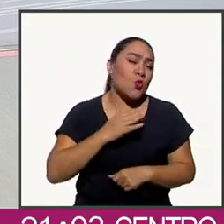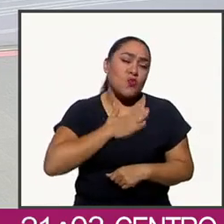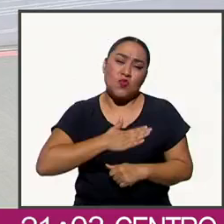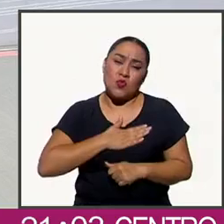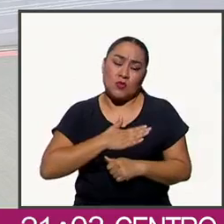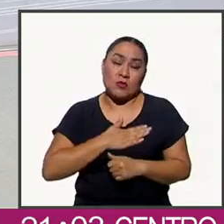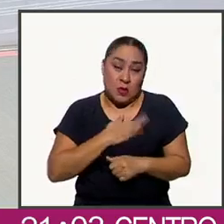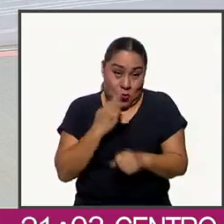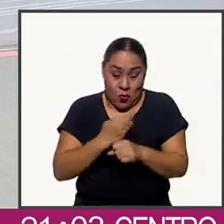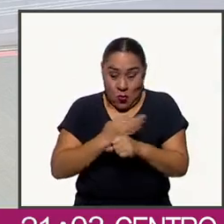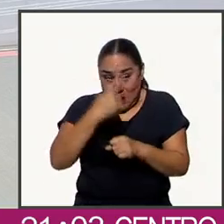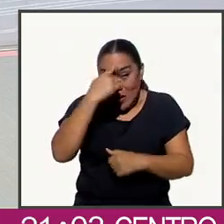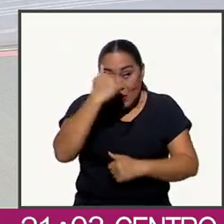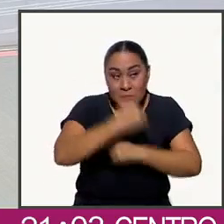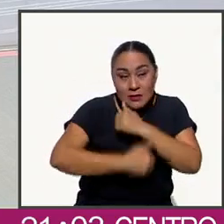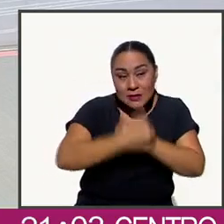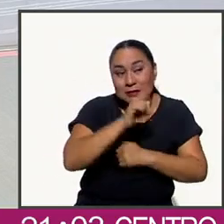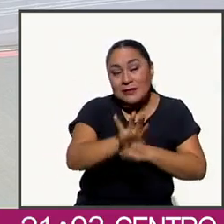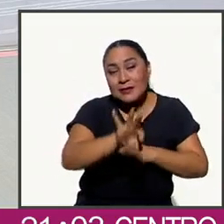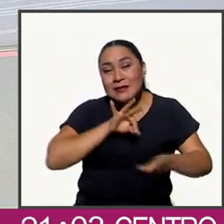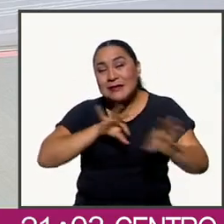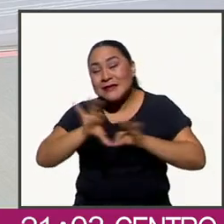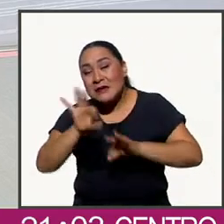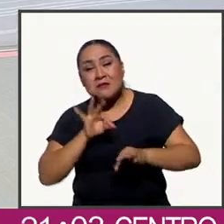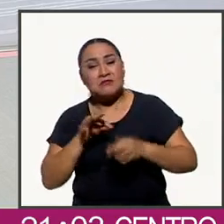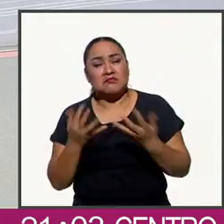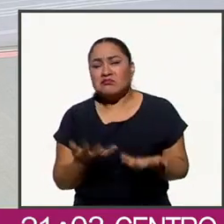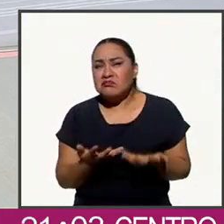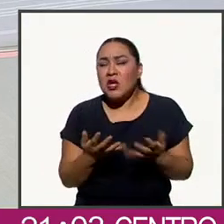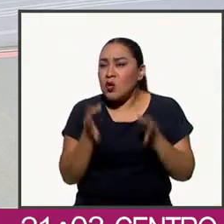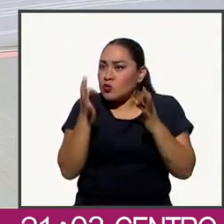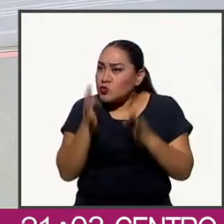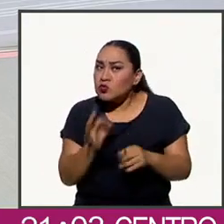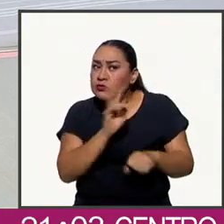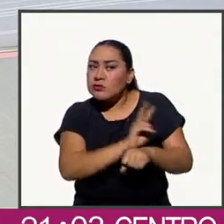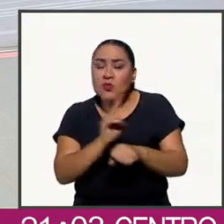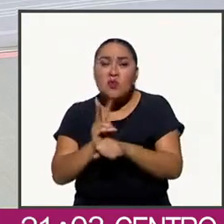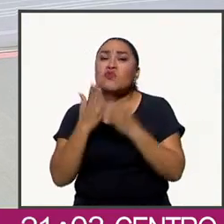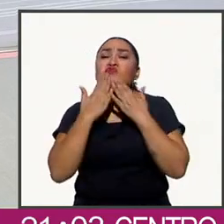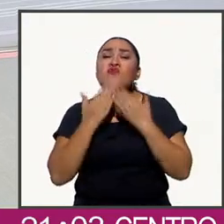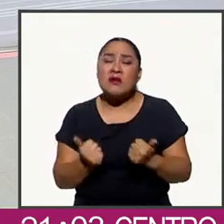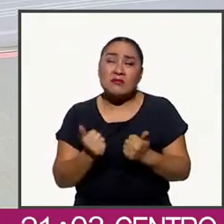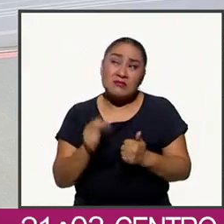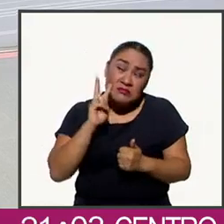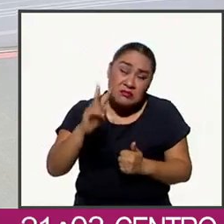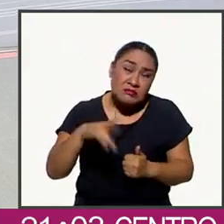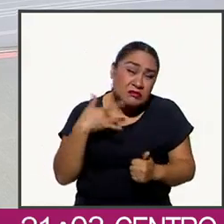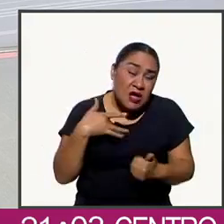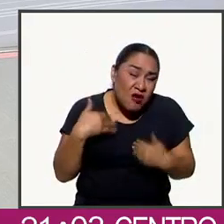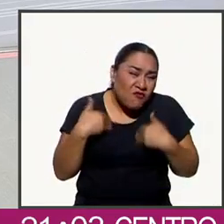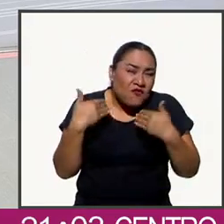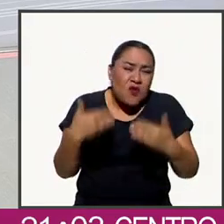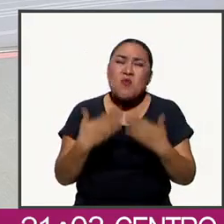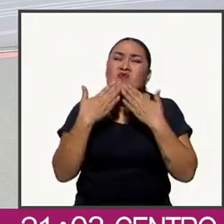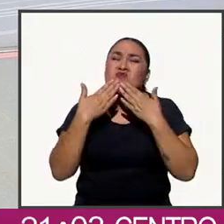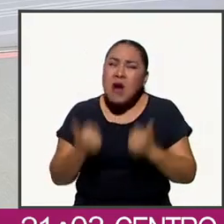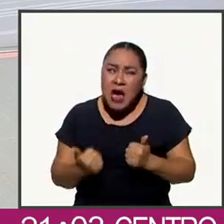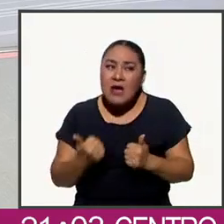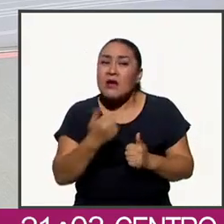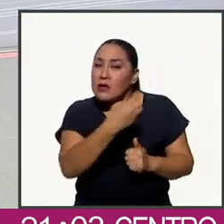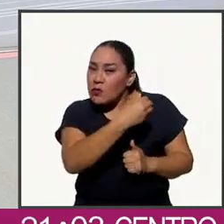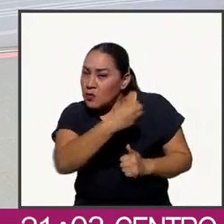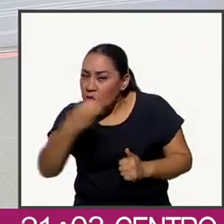proceso de selección e indefiniciones claras, no hay árbitro alguno, ya no digamos confiable, lineamientos ni